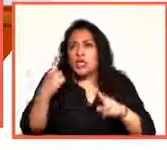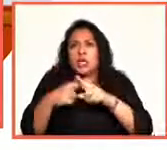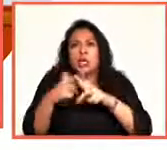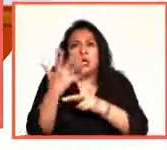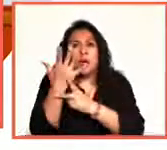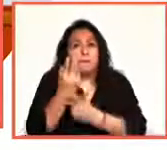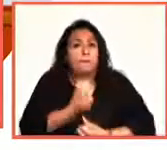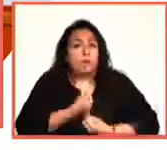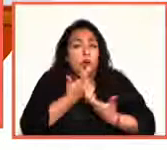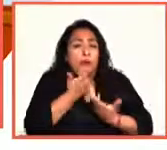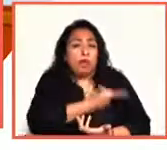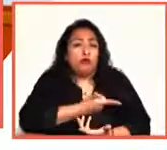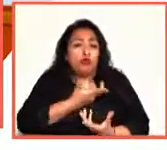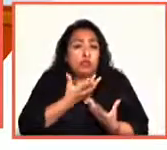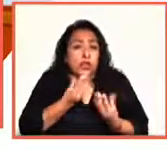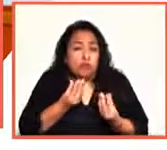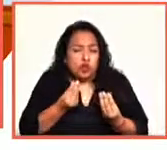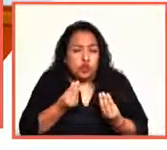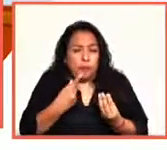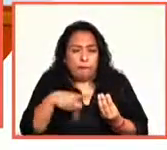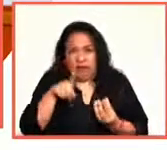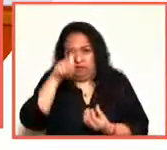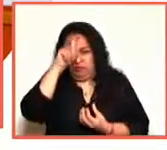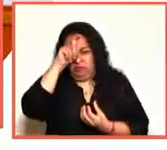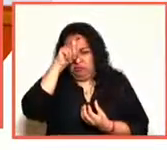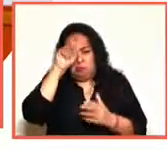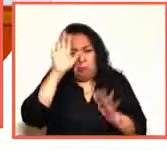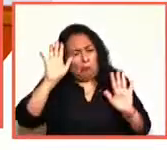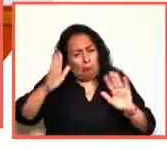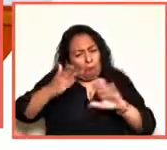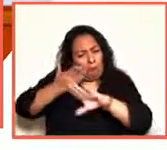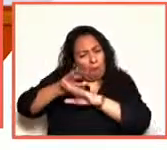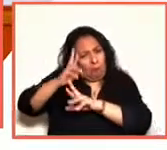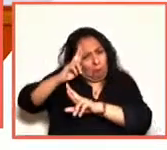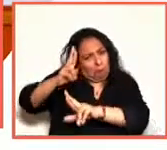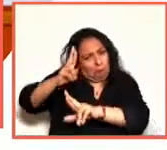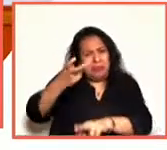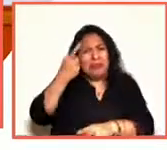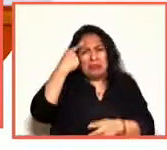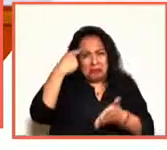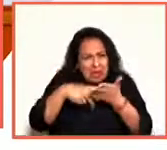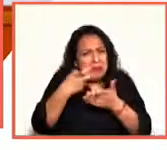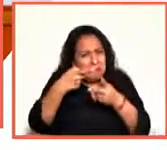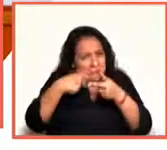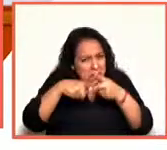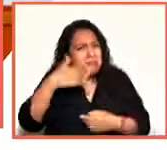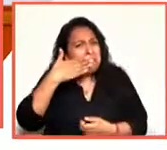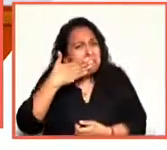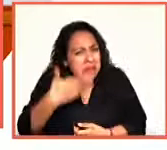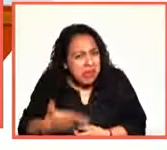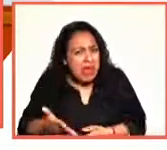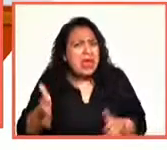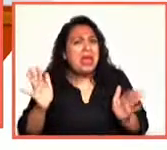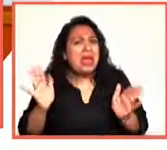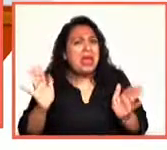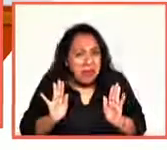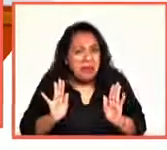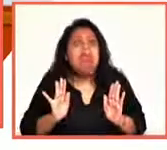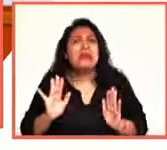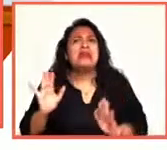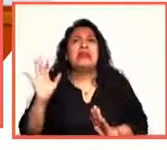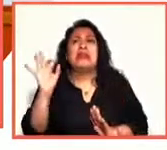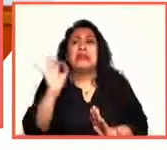poema me gusta mucho, aunque no lo entiendo. Me parece que ese es un buen principio. Creo que puede entenderle